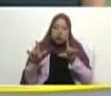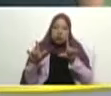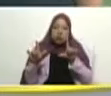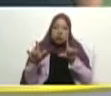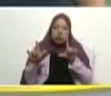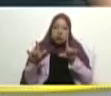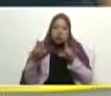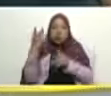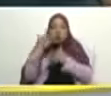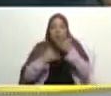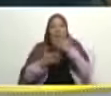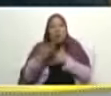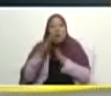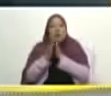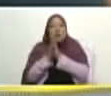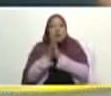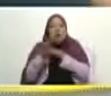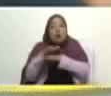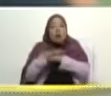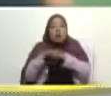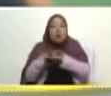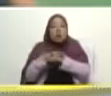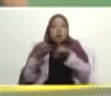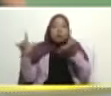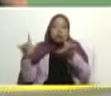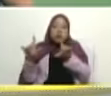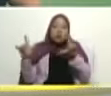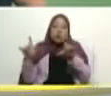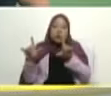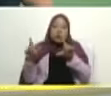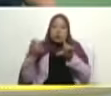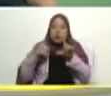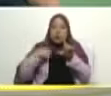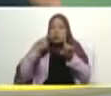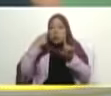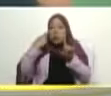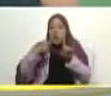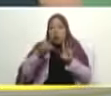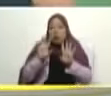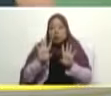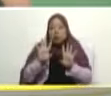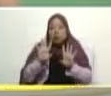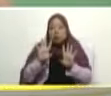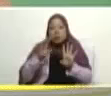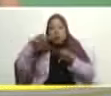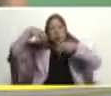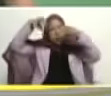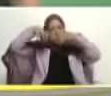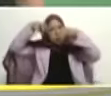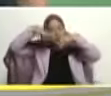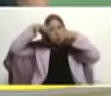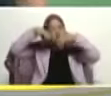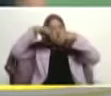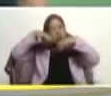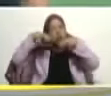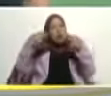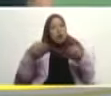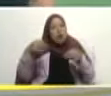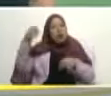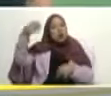traten de arreglar eso por aquí de aquí sí lo estoy viendo mira por allá no está lloviendo ¿verdad? ¿cómo está el clima?